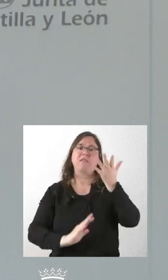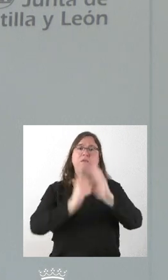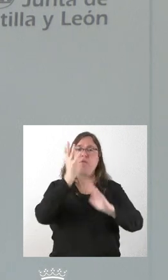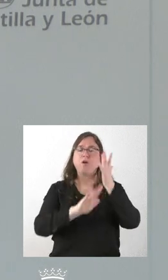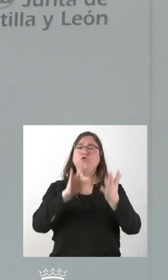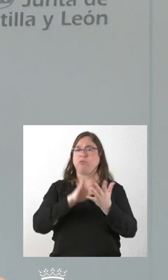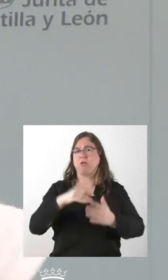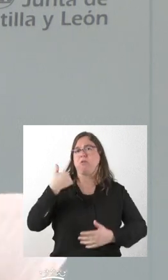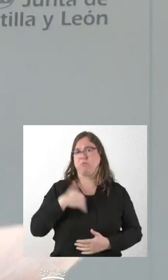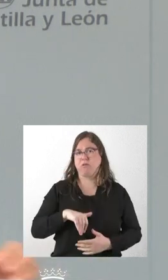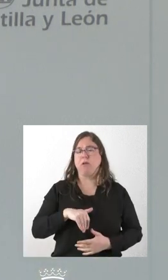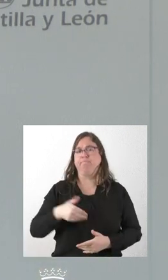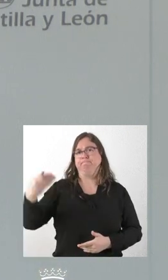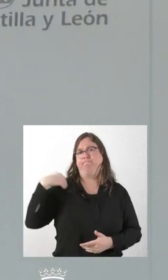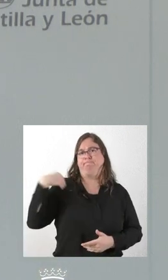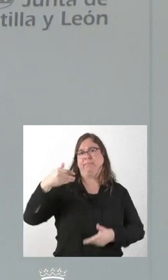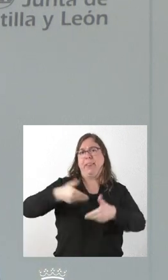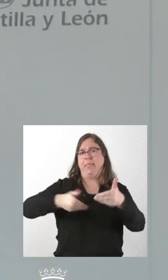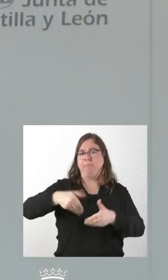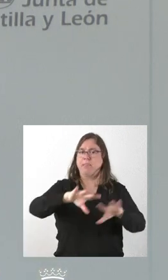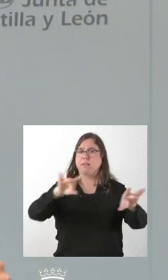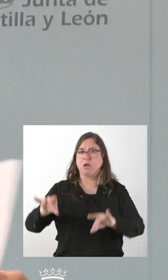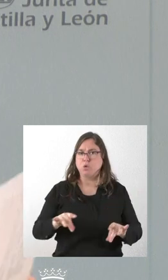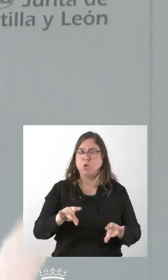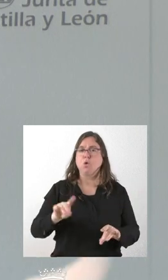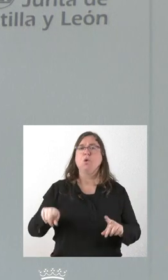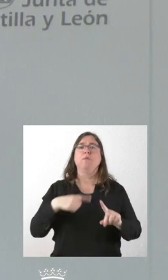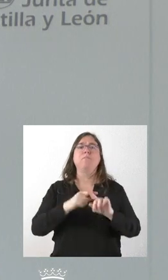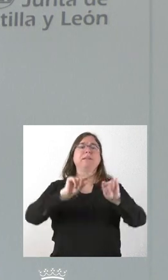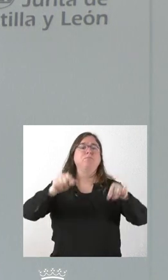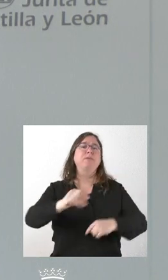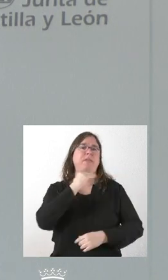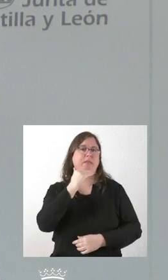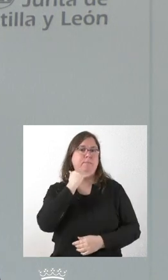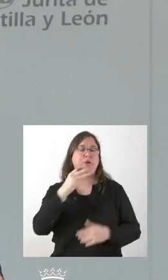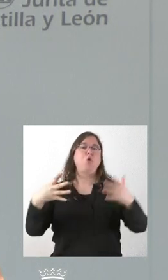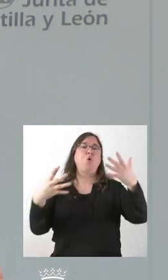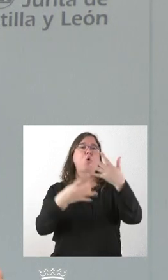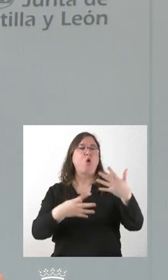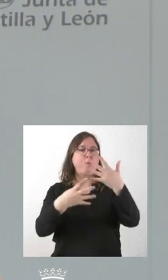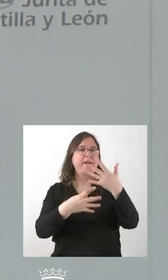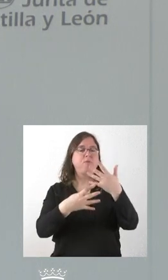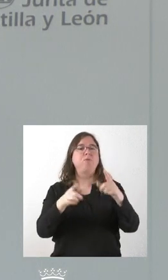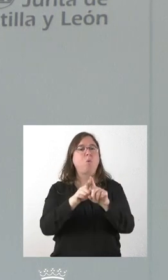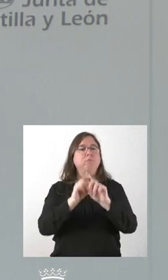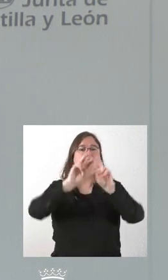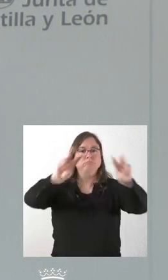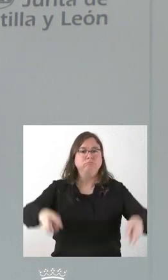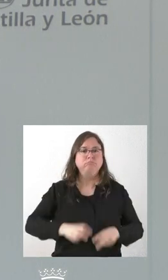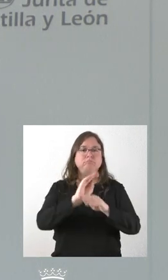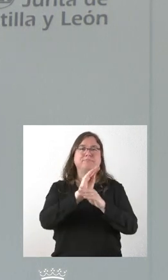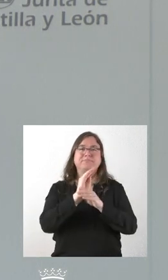también en marcha. Era una demanda muy especial de ese territorio y de la provincia de Zamora. Un noveno eje fue la restauración de